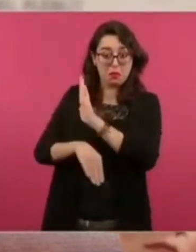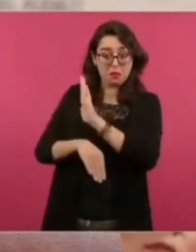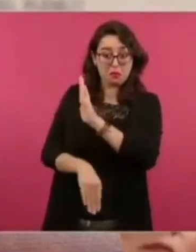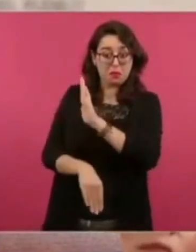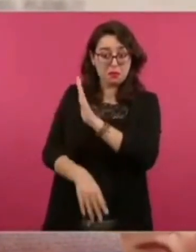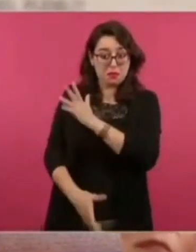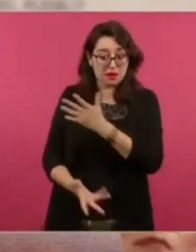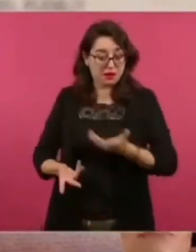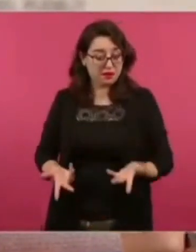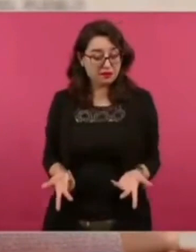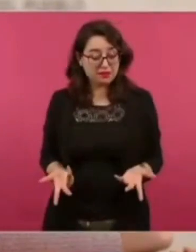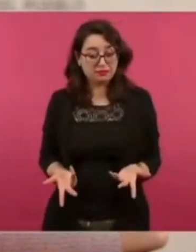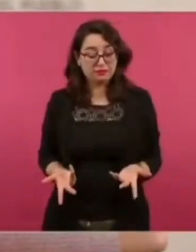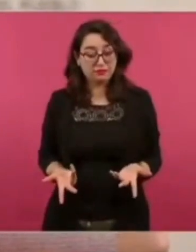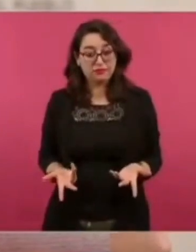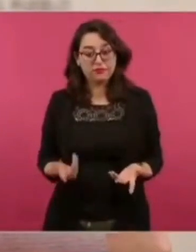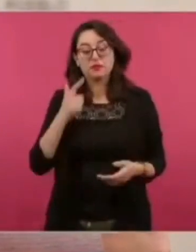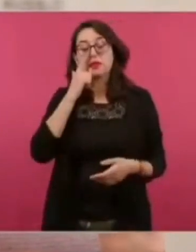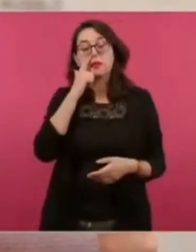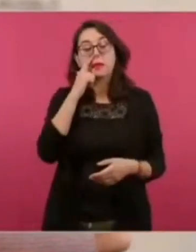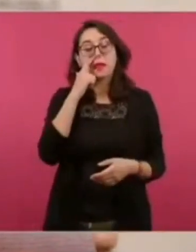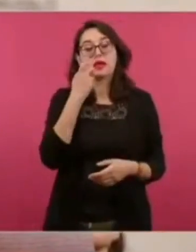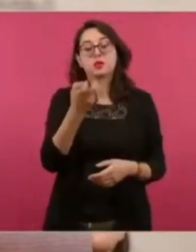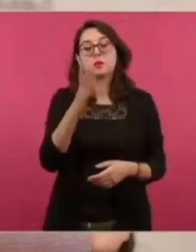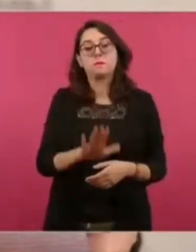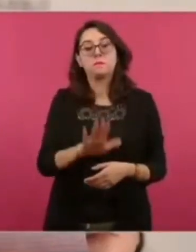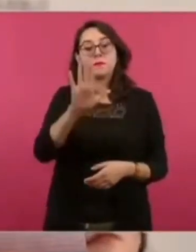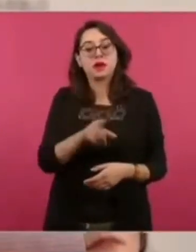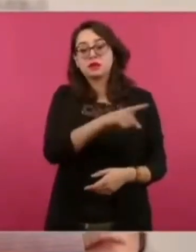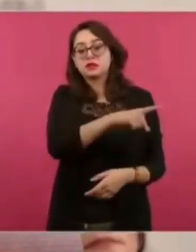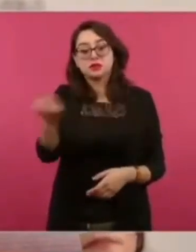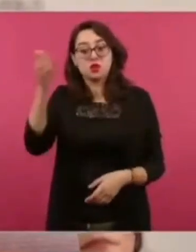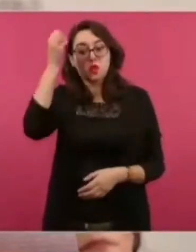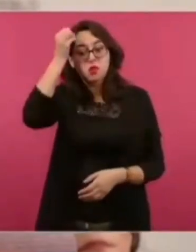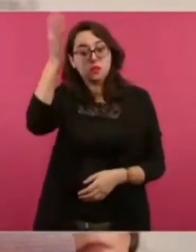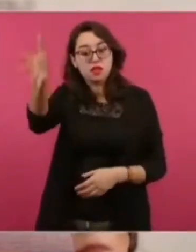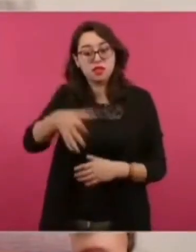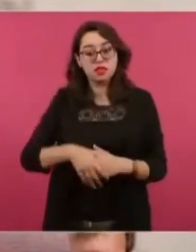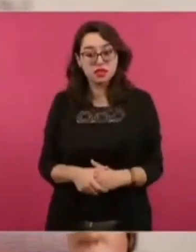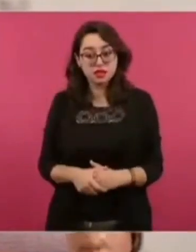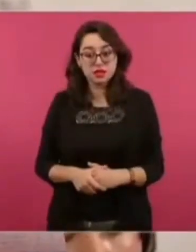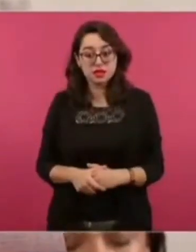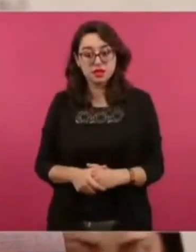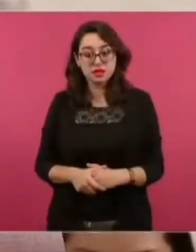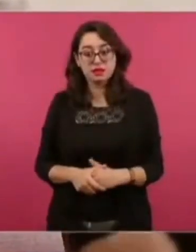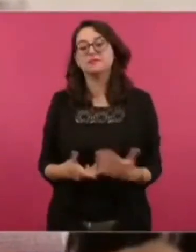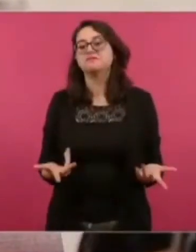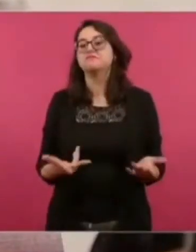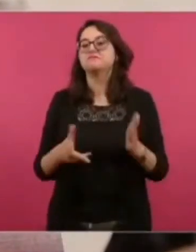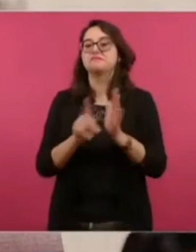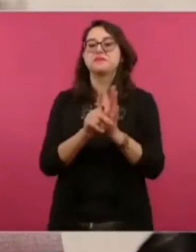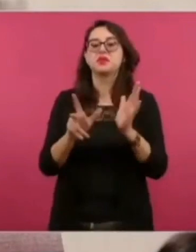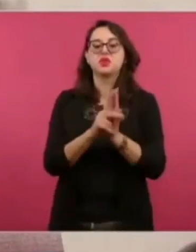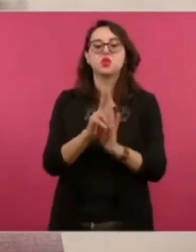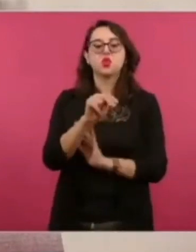Para refrescar la memoria. Porque esto no lo va a poner el Universal.